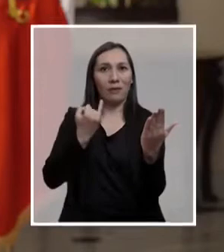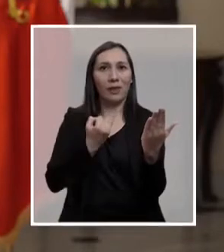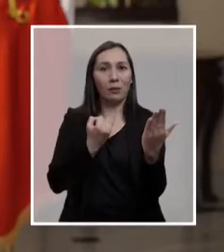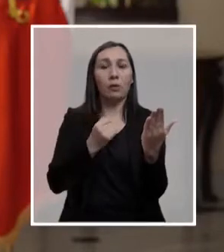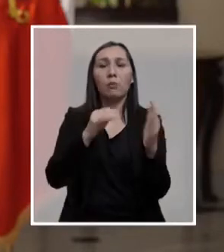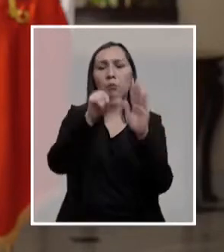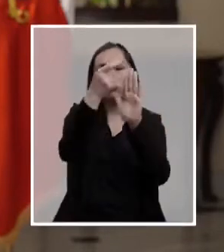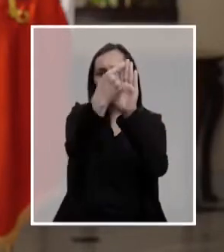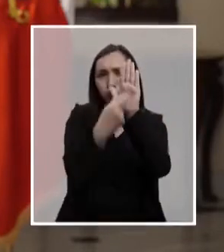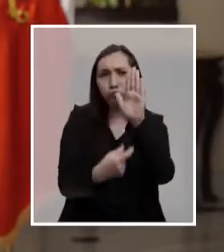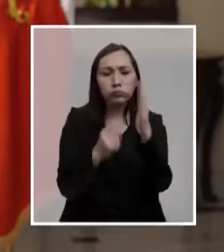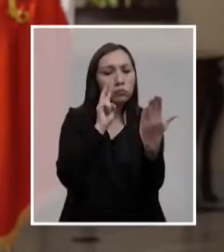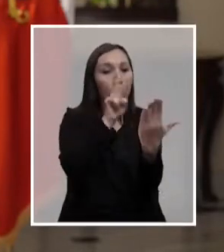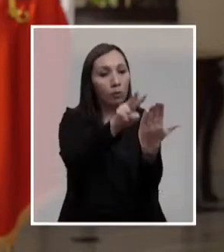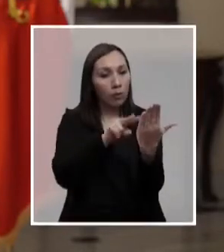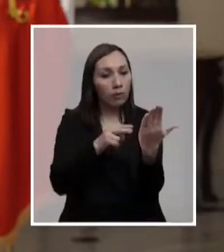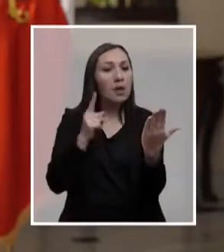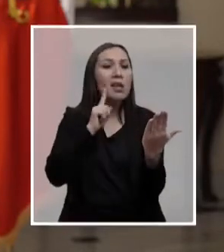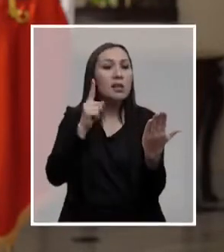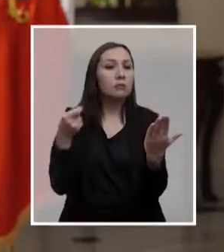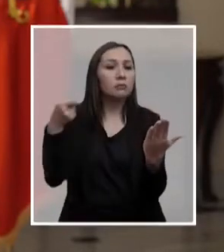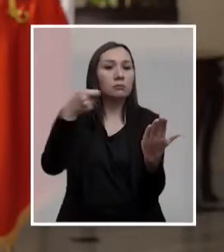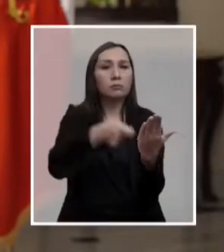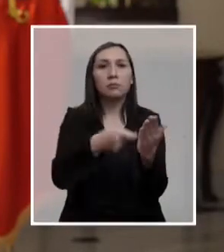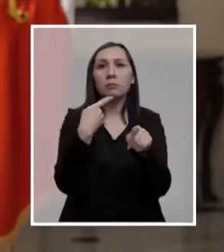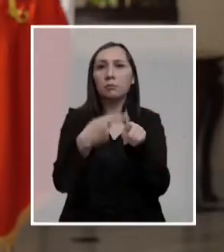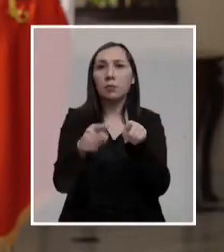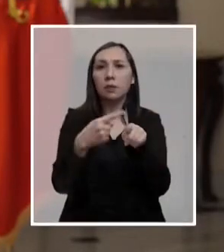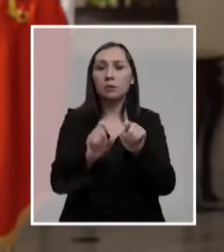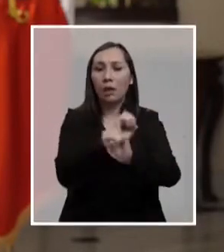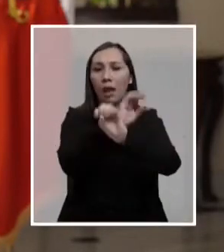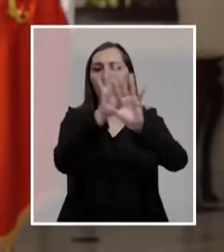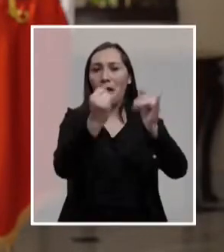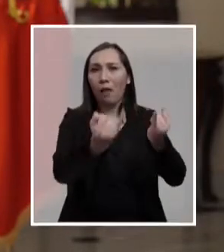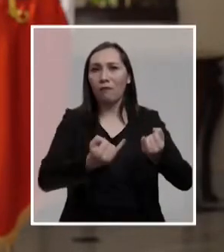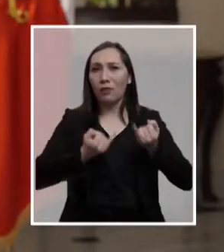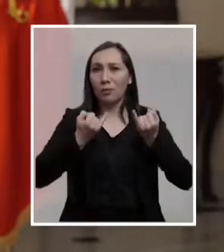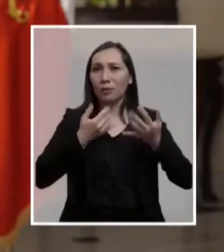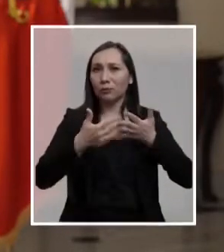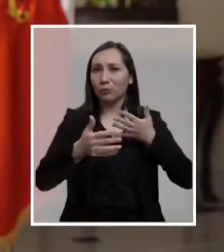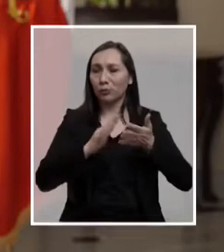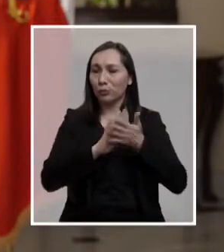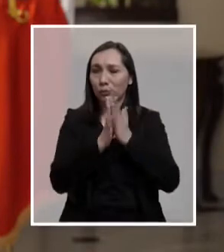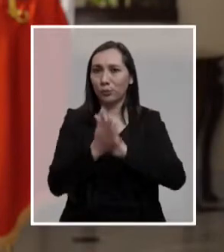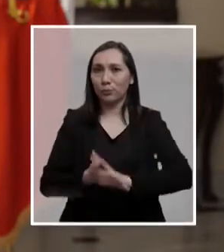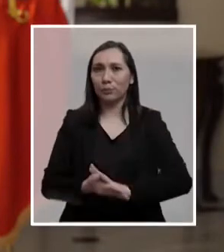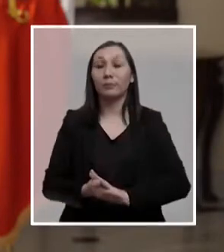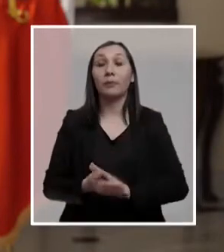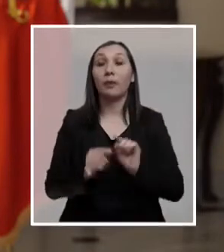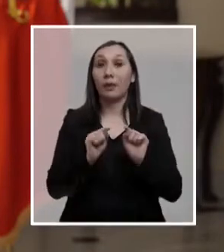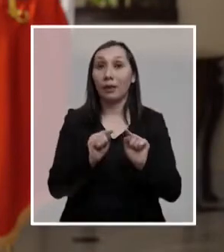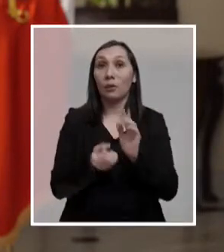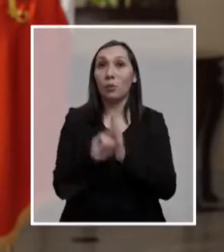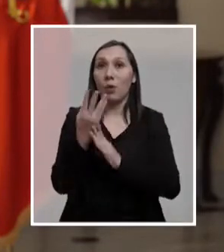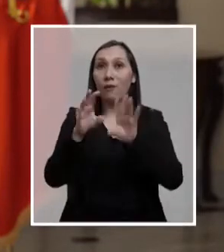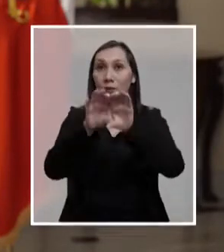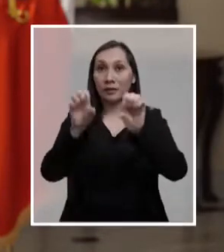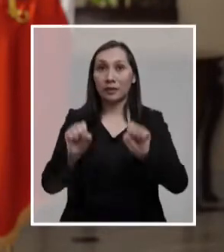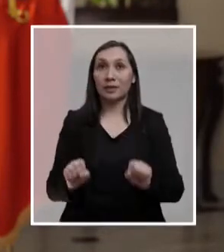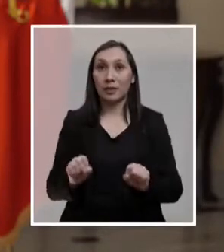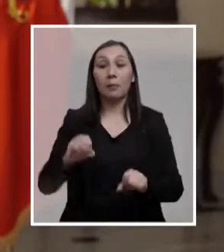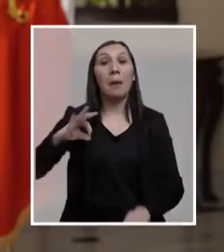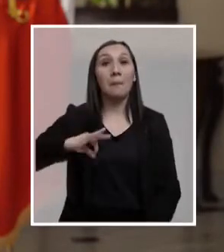acuerdo a una tabla y podrás ver este aporte en tu cartora mensual de manera clara y transparente. Así, en este nuevo sistema,